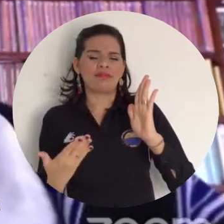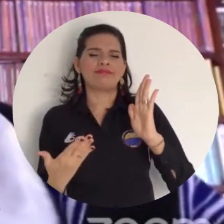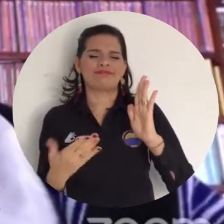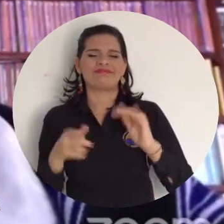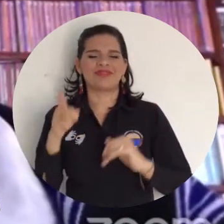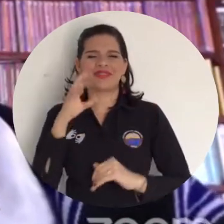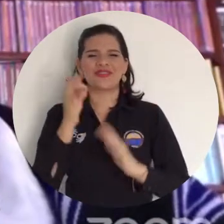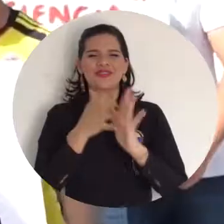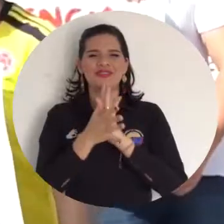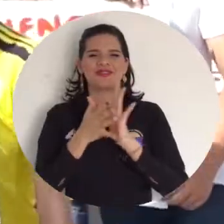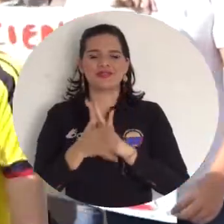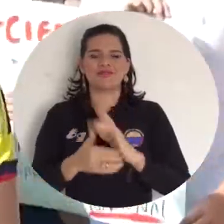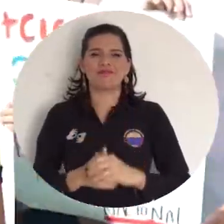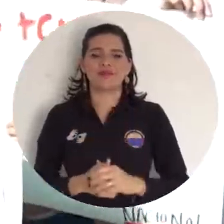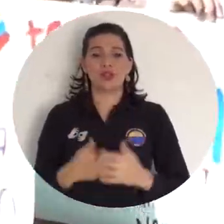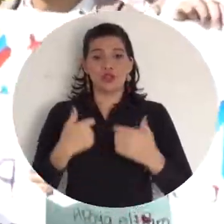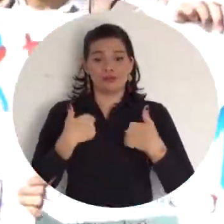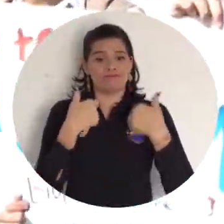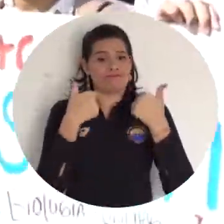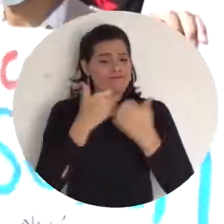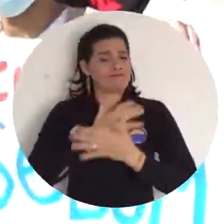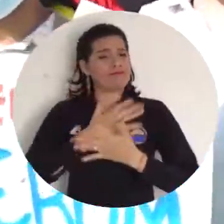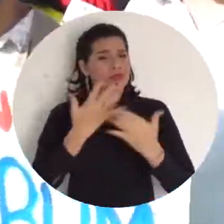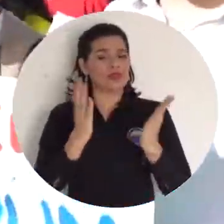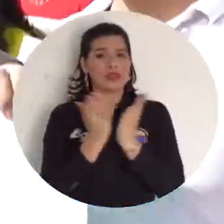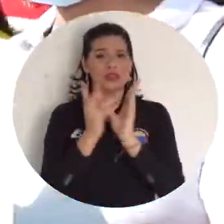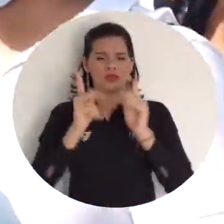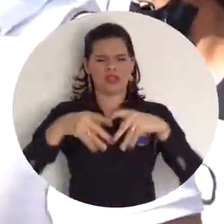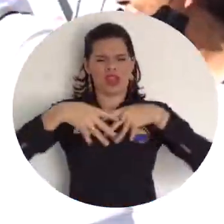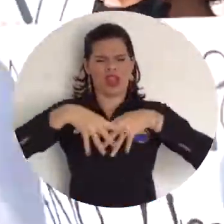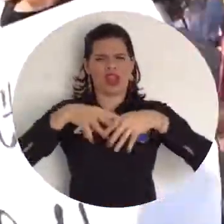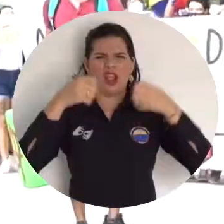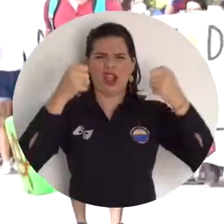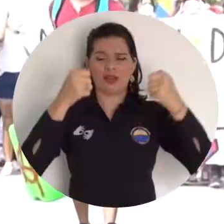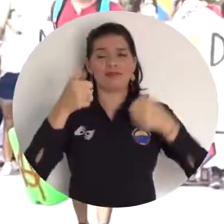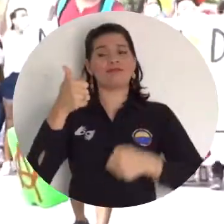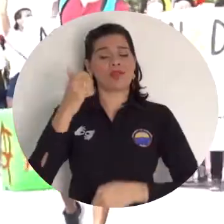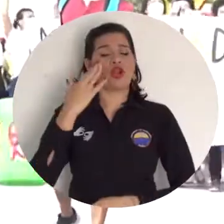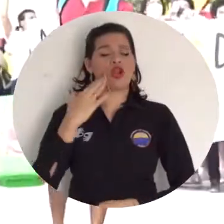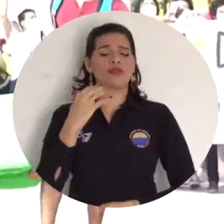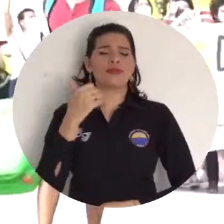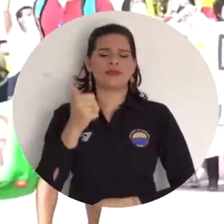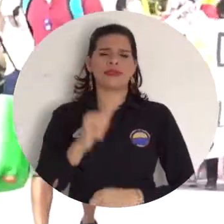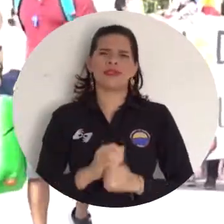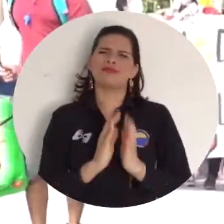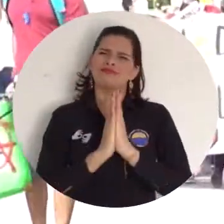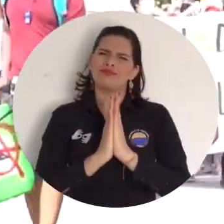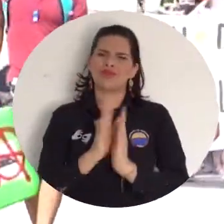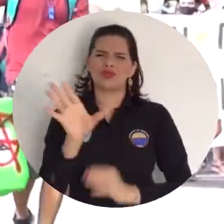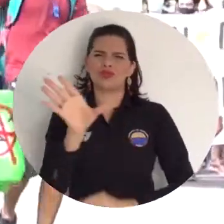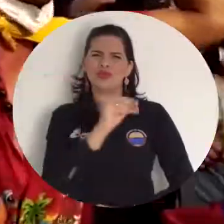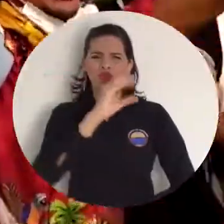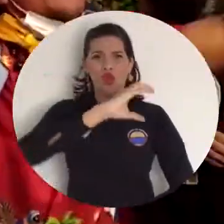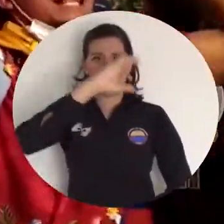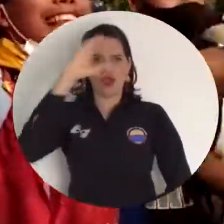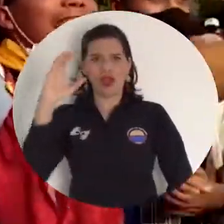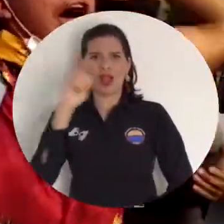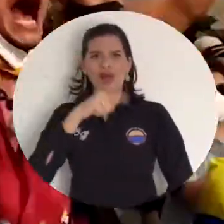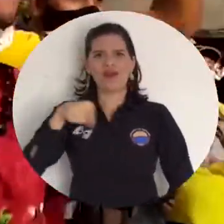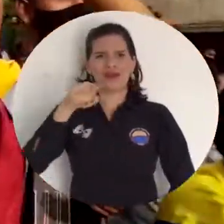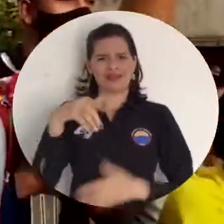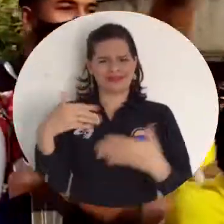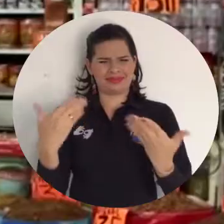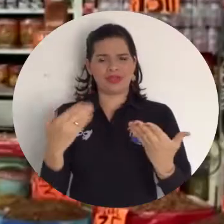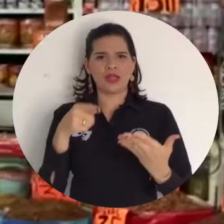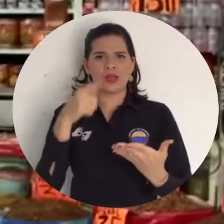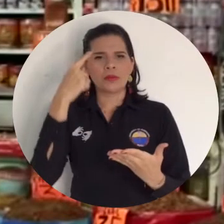estudiantes estén preocupados ahora por marchar, por protestar contra lo que está pasando. Yo invito a que la gente del Caribe asuma que no se entiende una